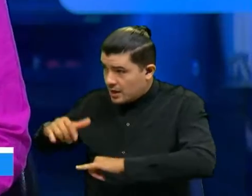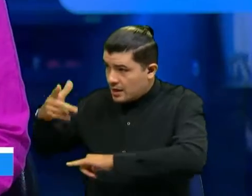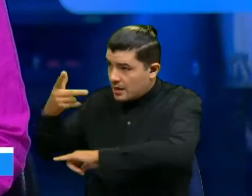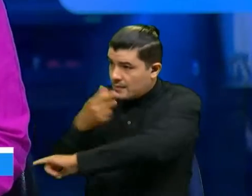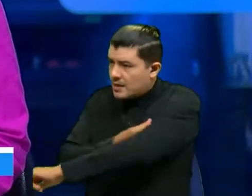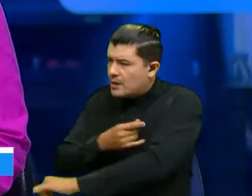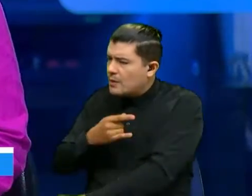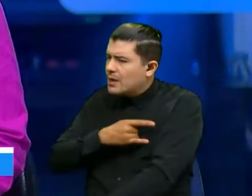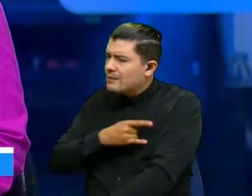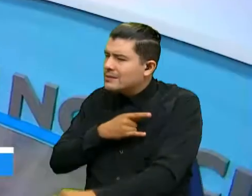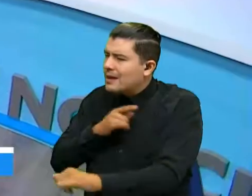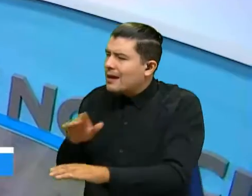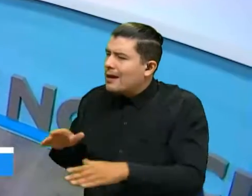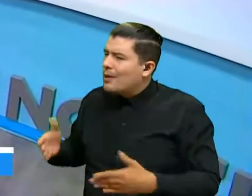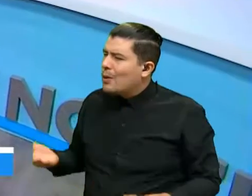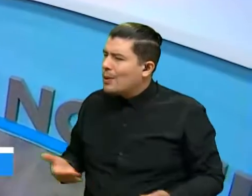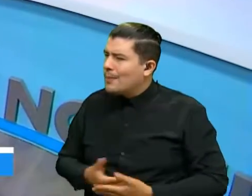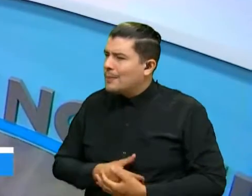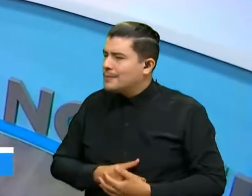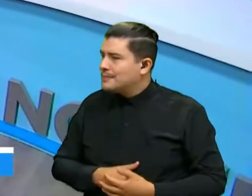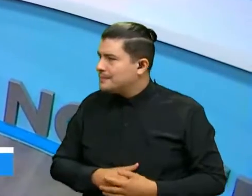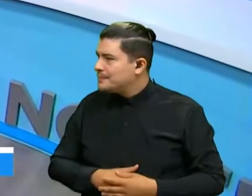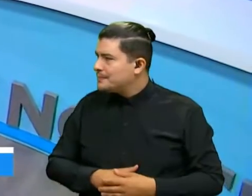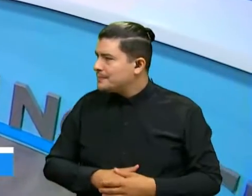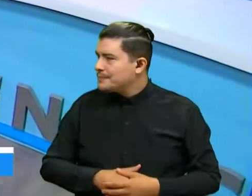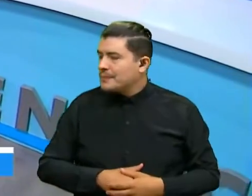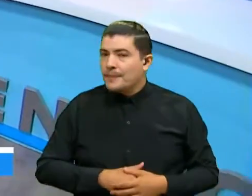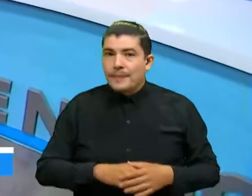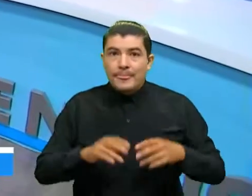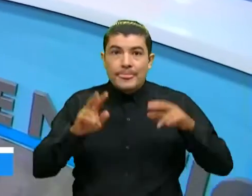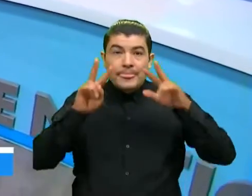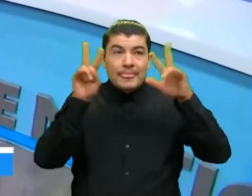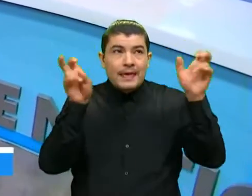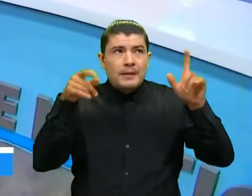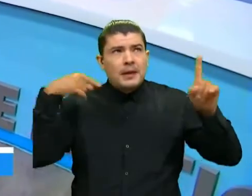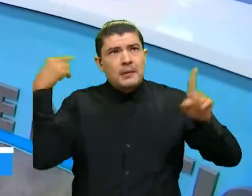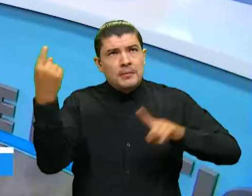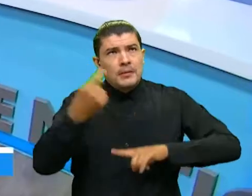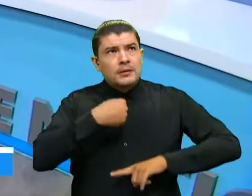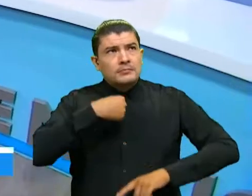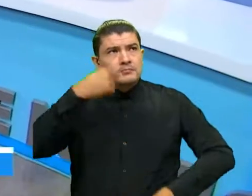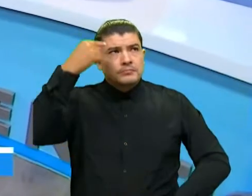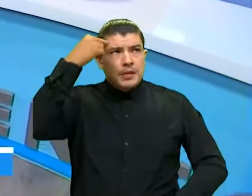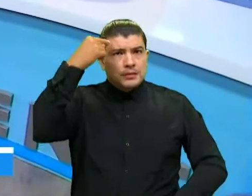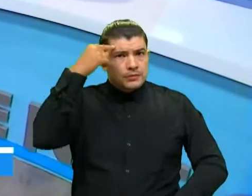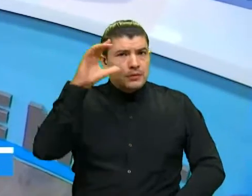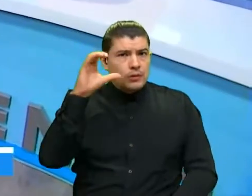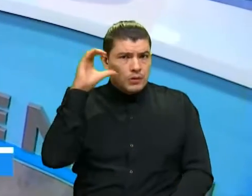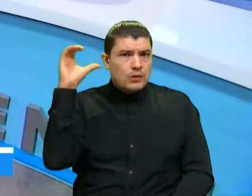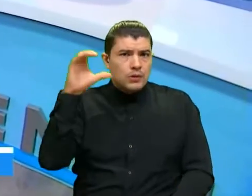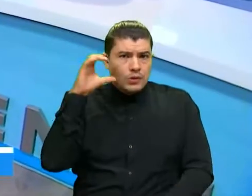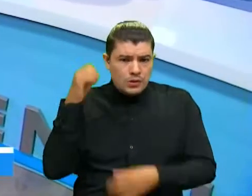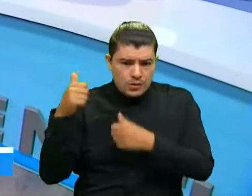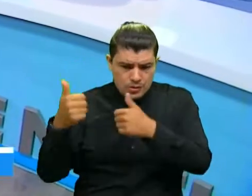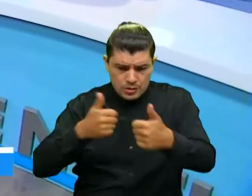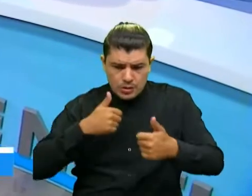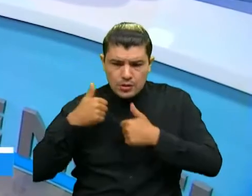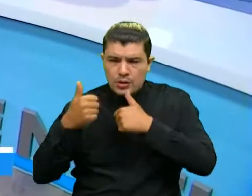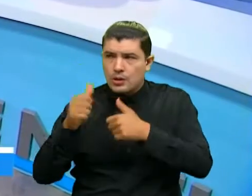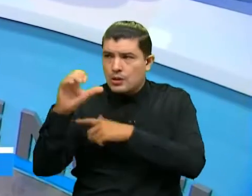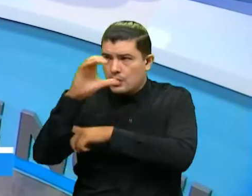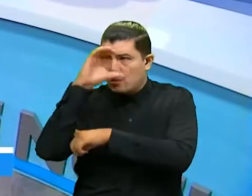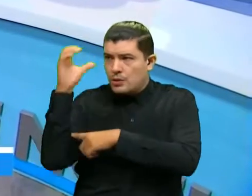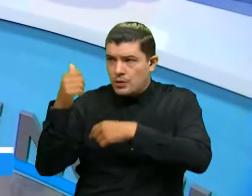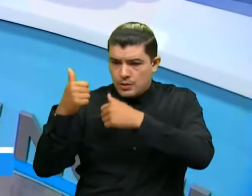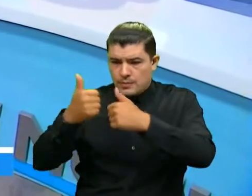universidad? Bueno, en términos generales a mí me parece que Colombia lo ha hecho bastante bien lo ha hecho bastante